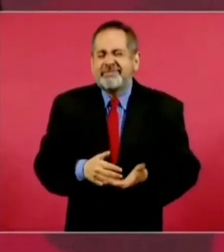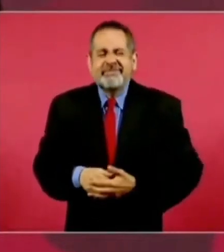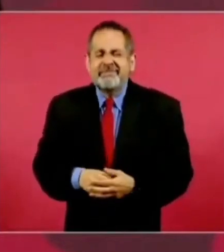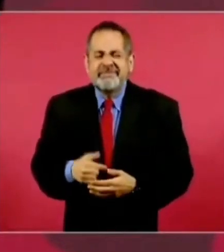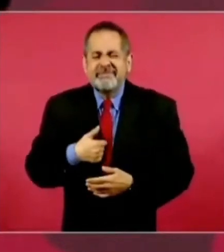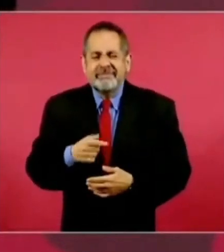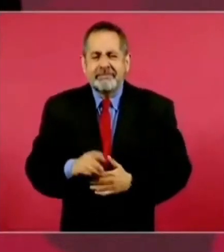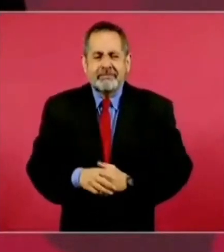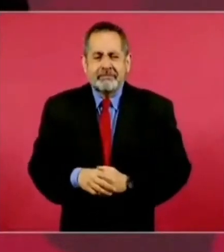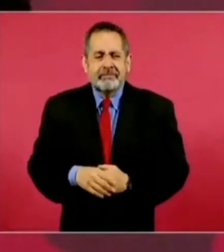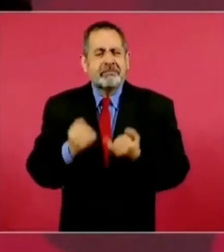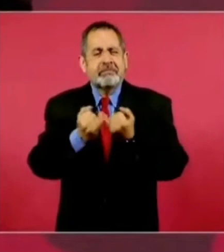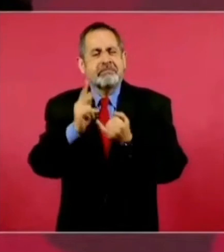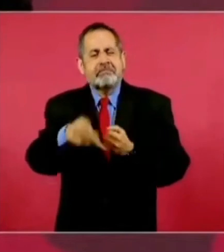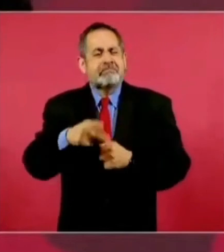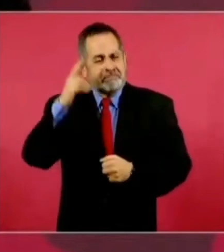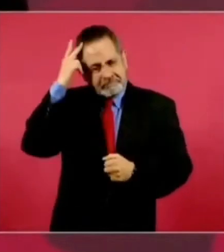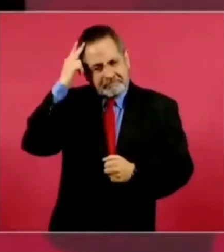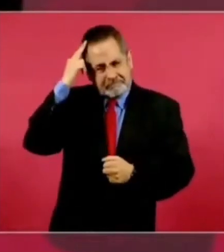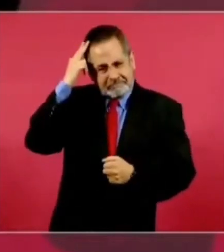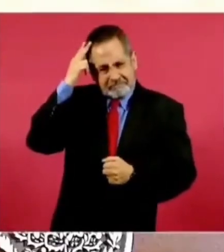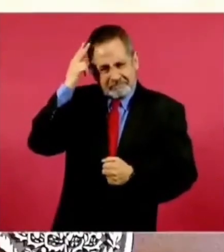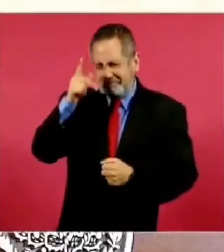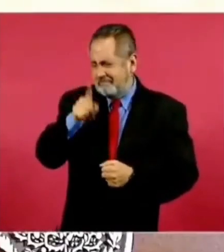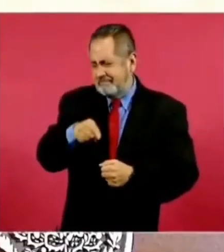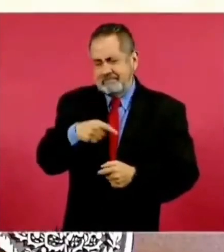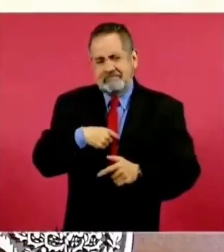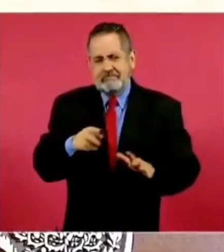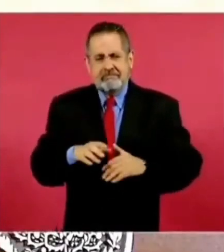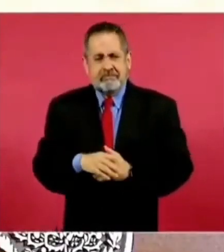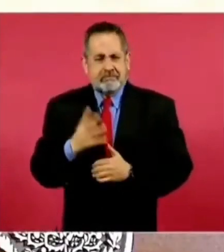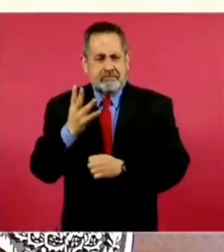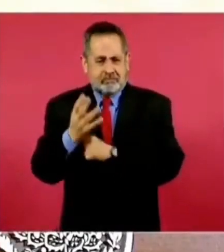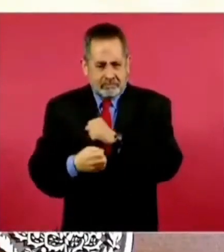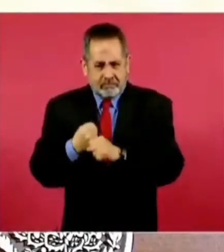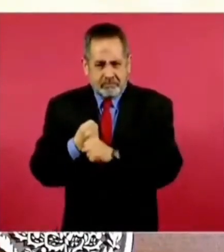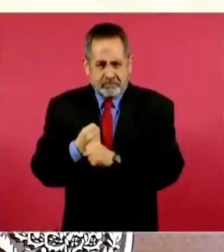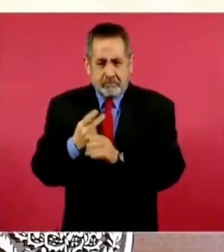Lo que hacía, ha perdido 10, cada cuatro años.